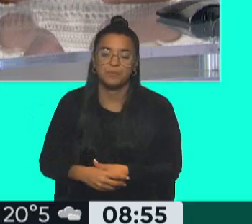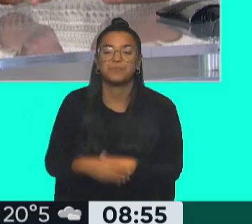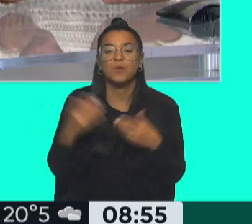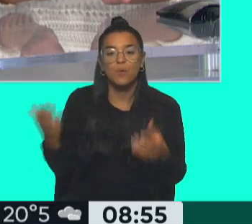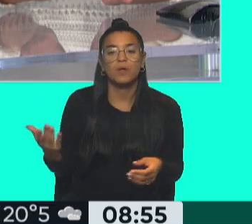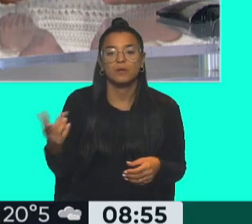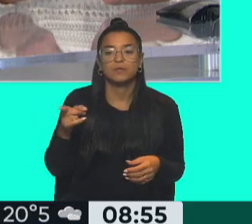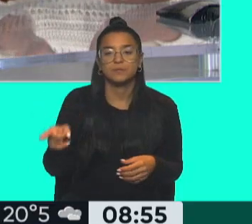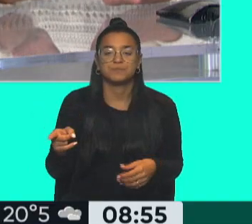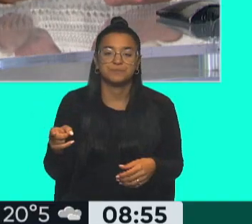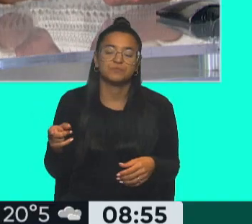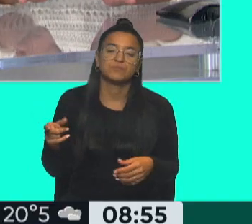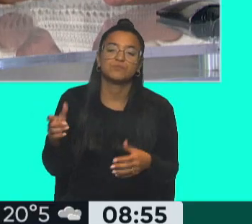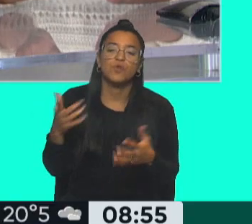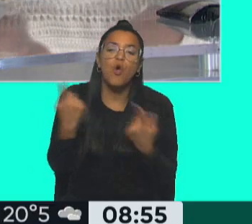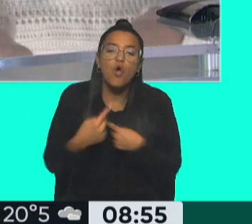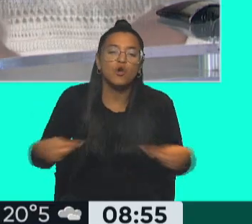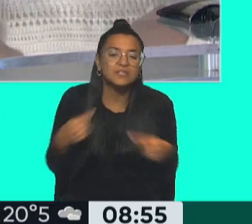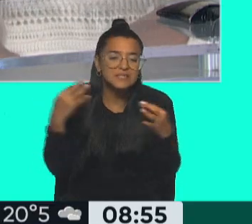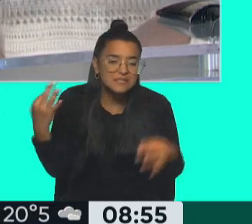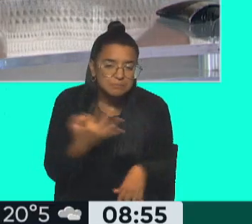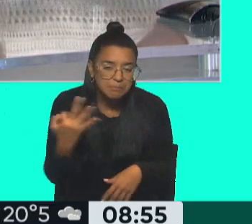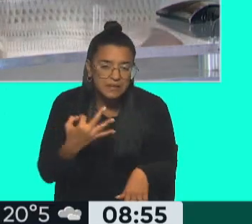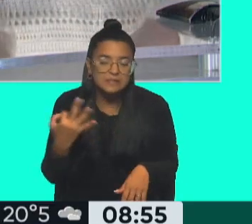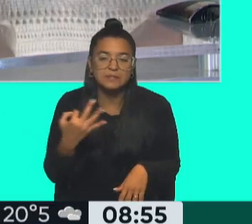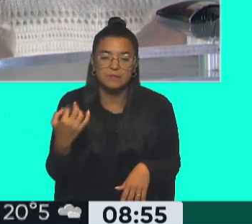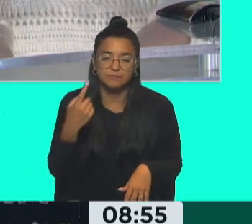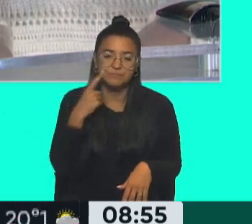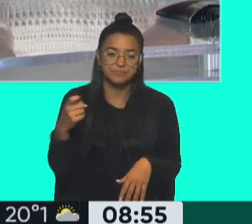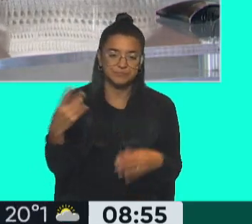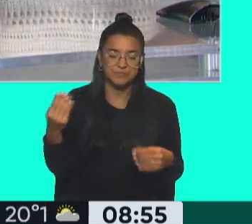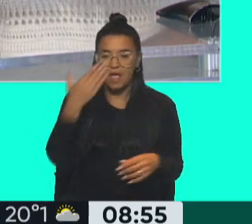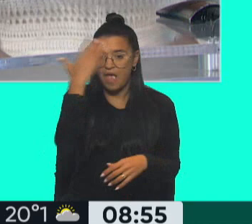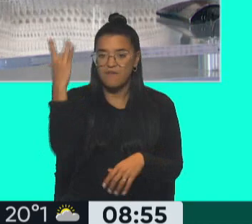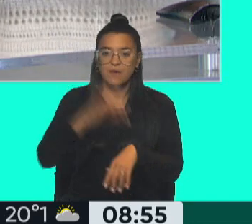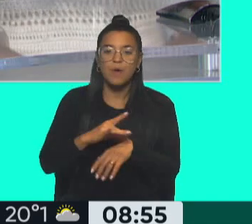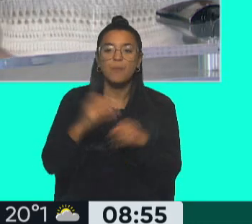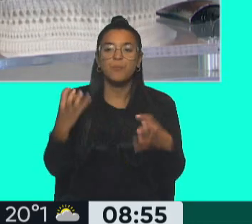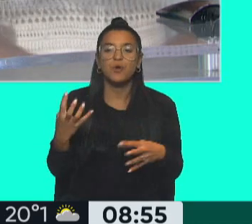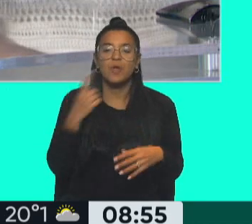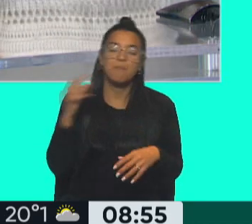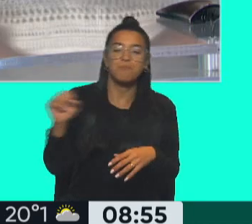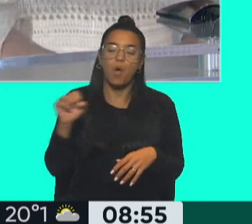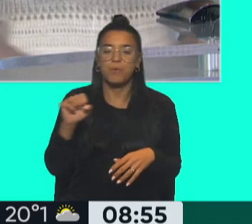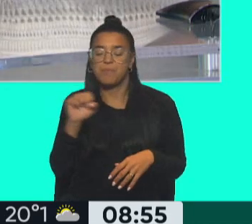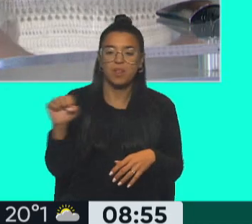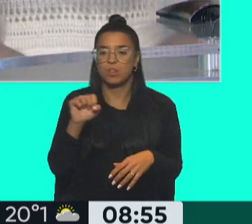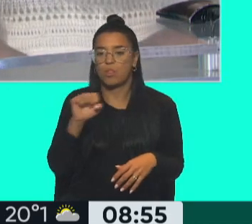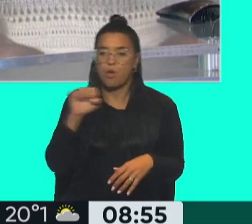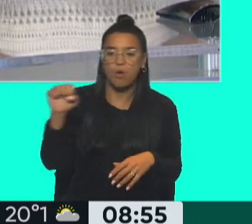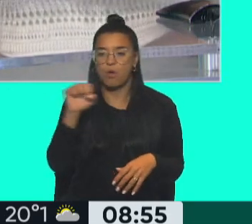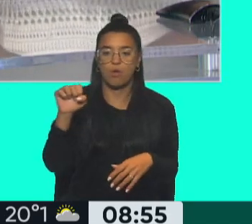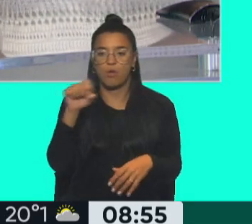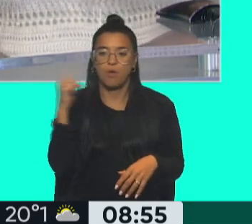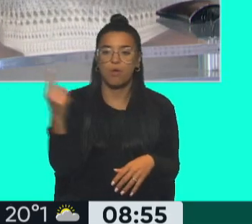Bueno, son movimientos característicos. sea, es bastante reconocible la enfermedad porque comienzan a tener movimientos circulares, como